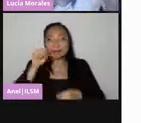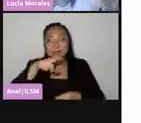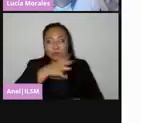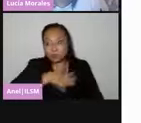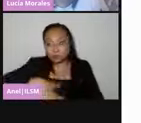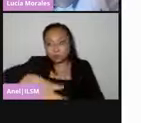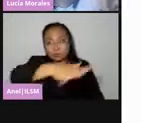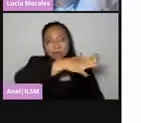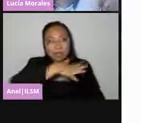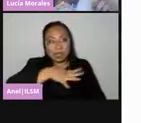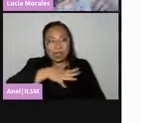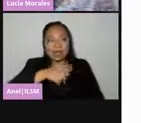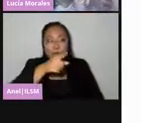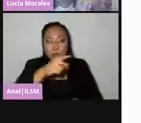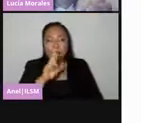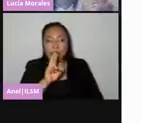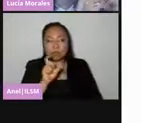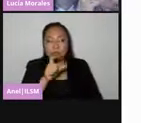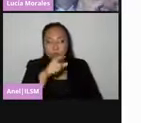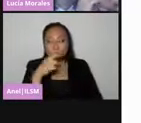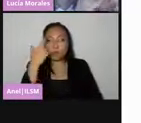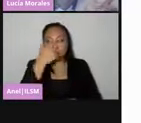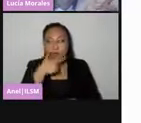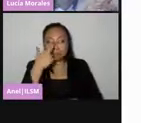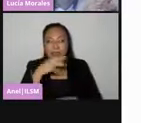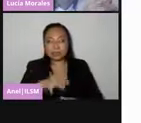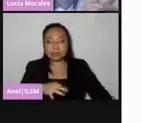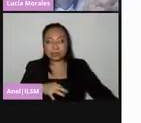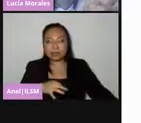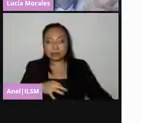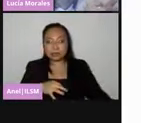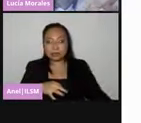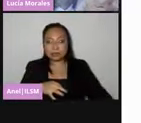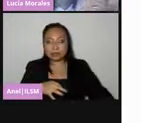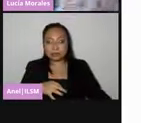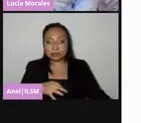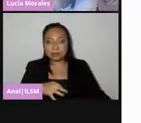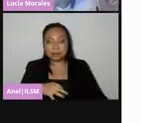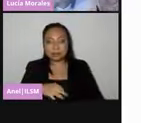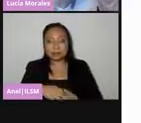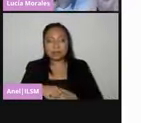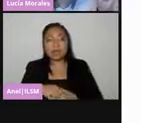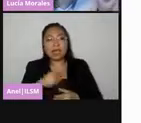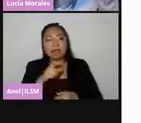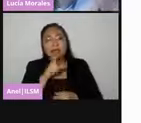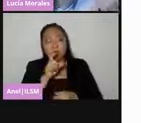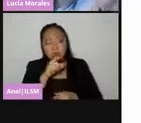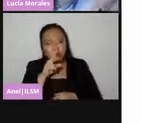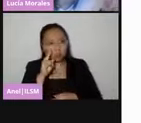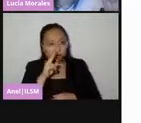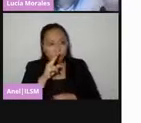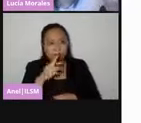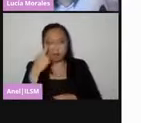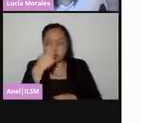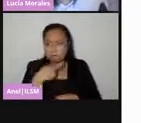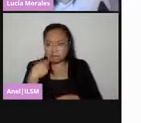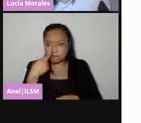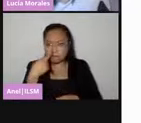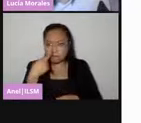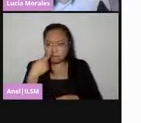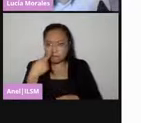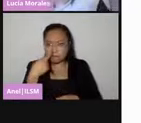Si ustedes revisan su credencial para votar, en la parte de abajo dice sección. Es la sección electoral. La sección electoral es el tramo más pequeño que